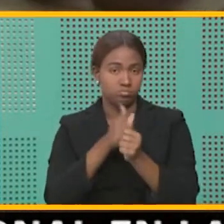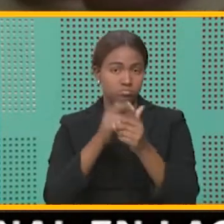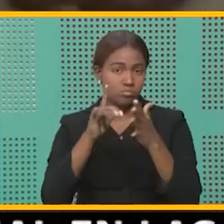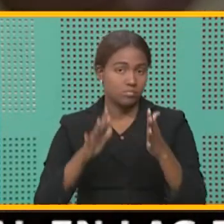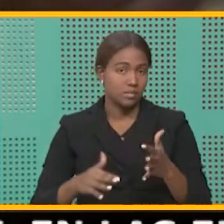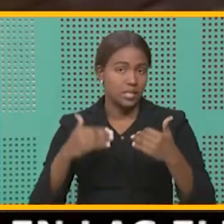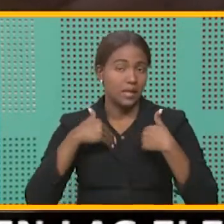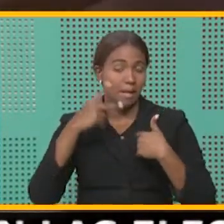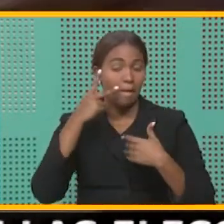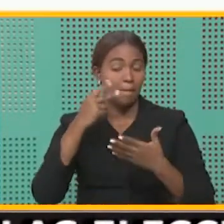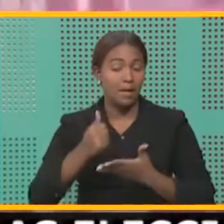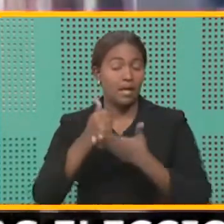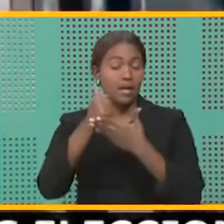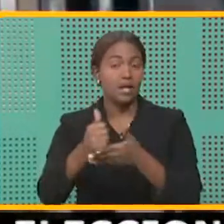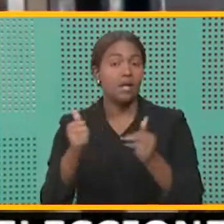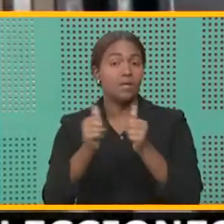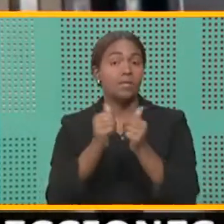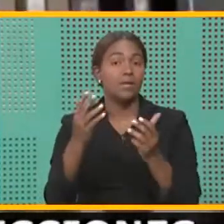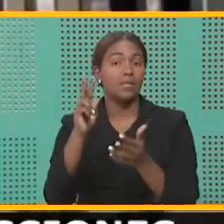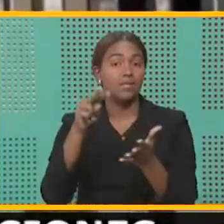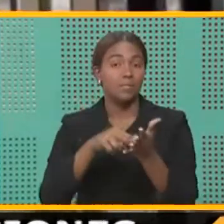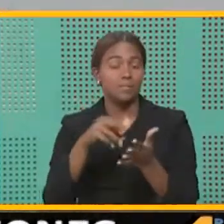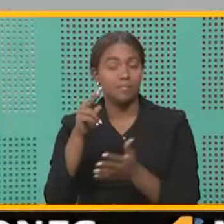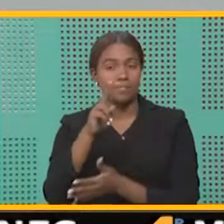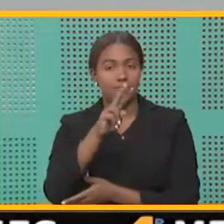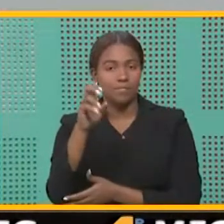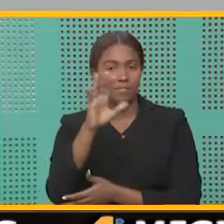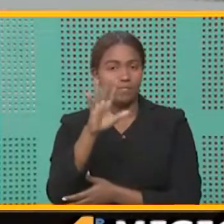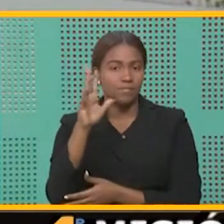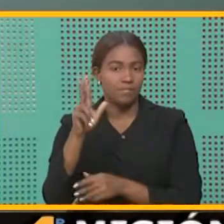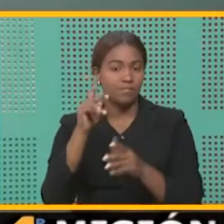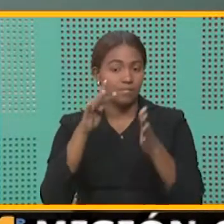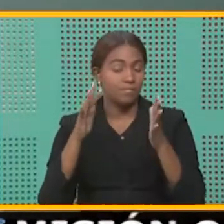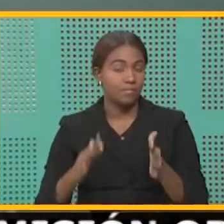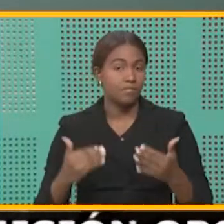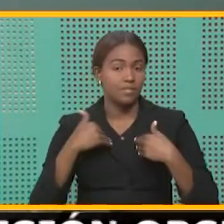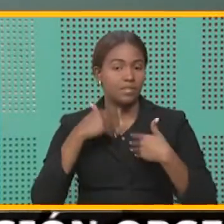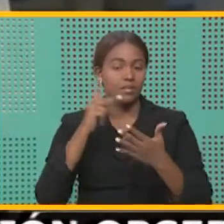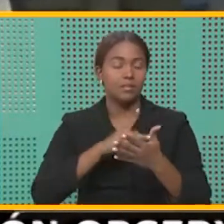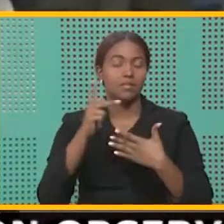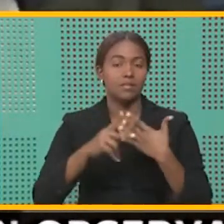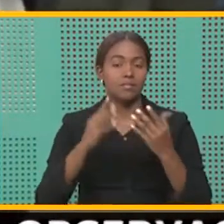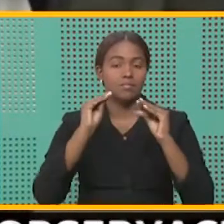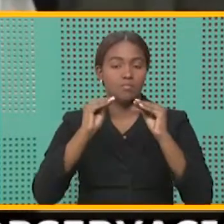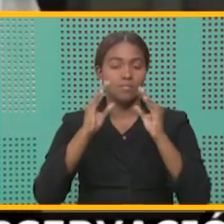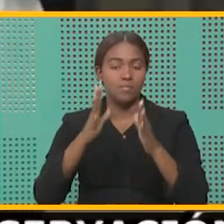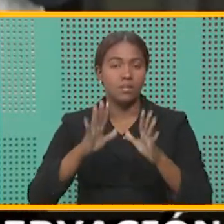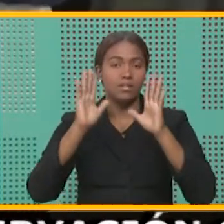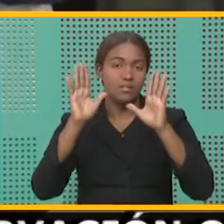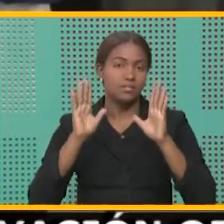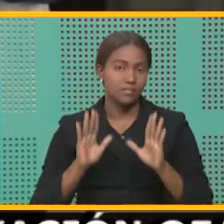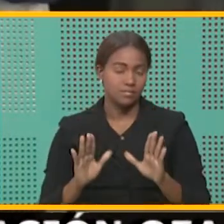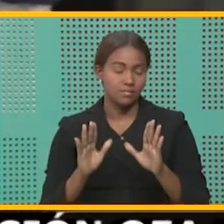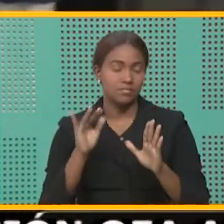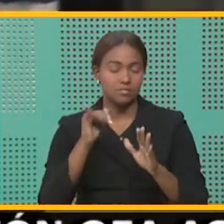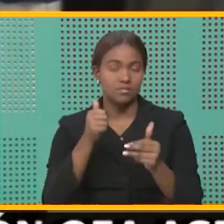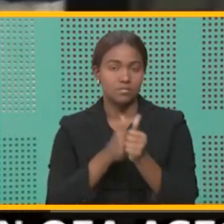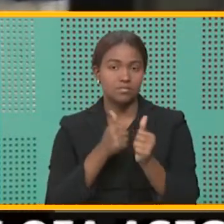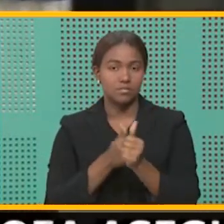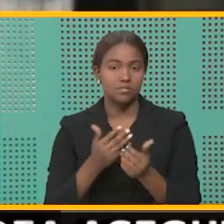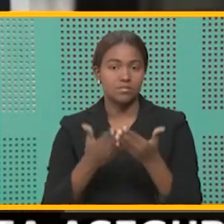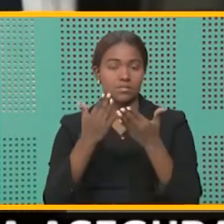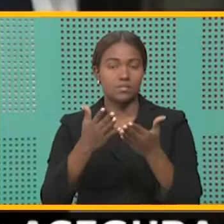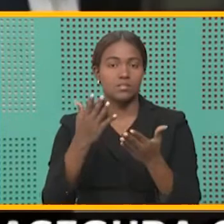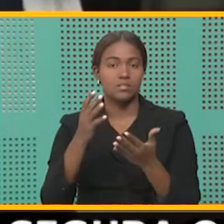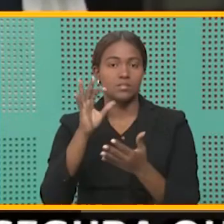resultando beneficiados 2.653 estudiantes en el programa Docente de Excelencia, bajo resolución